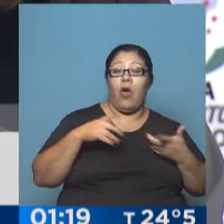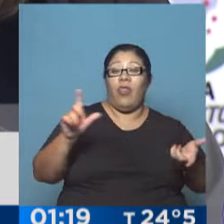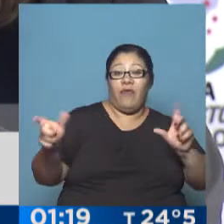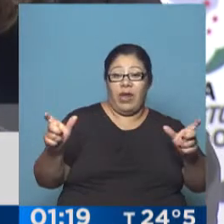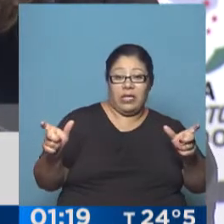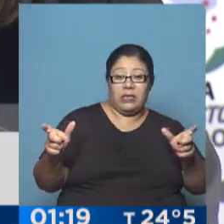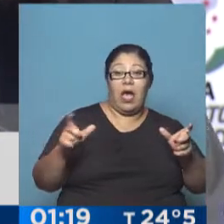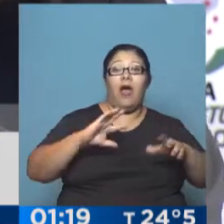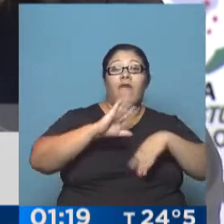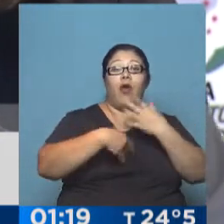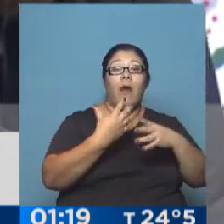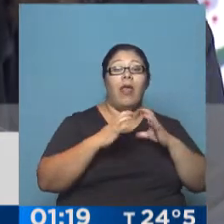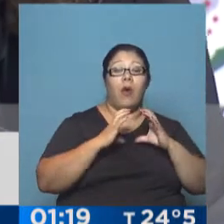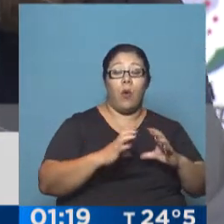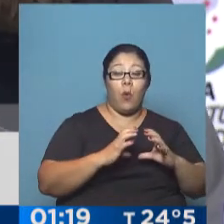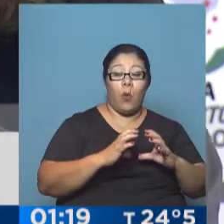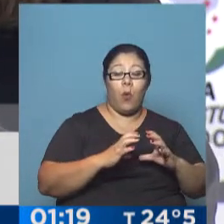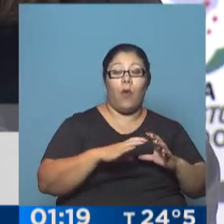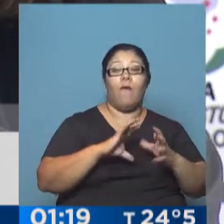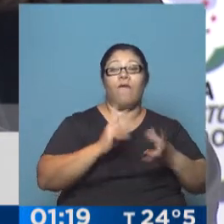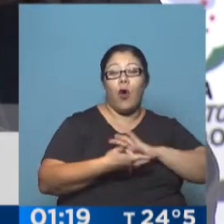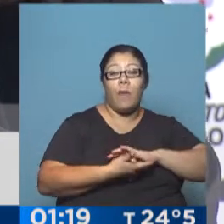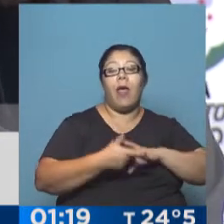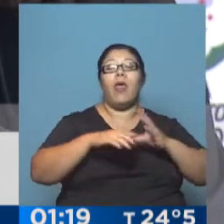futbolística, sobre todo en el primer tiempo entre un equipo y otro.